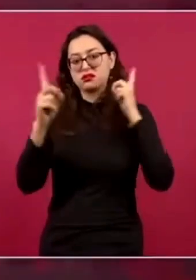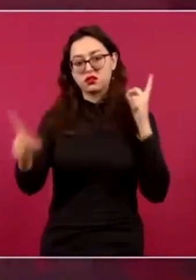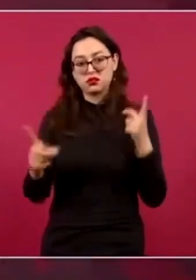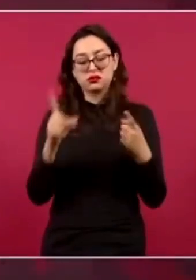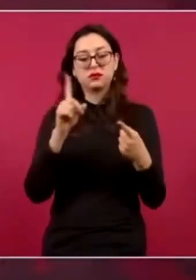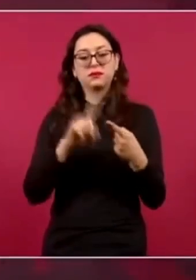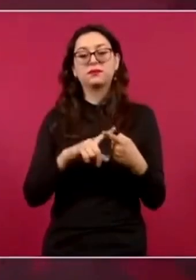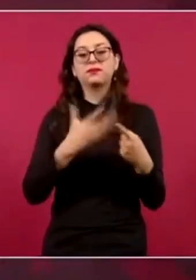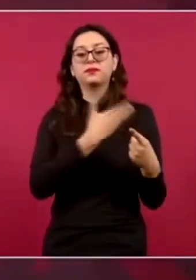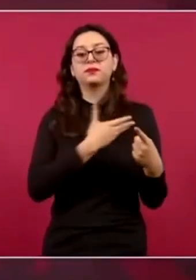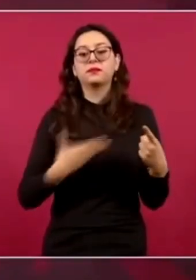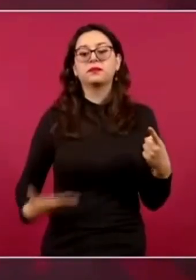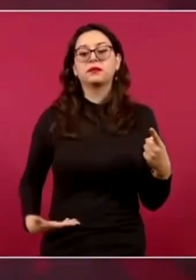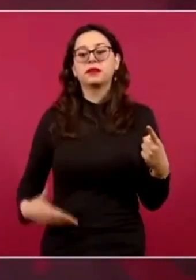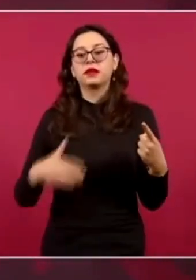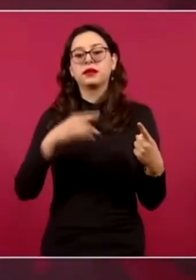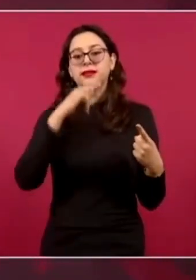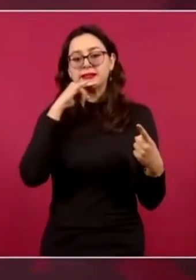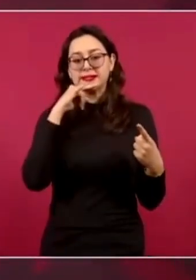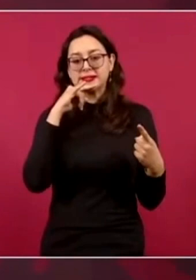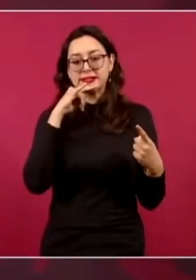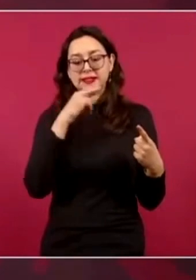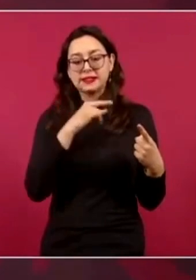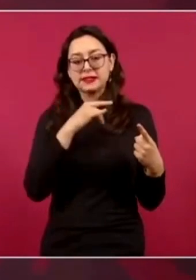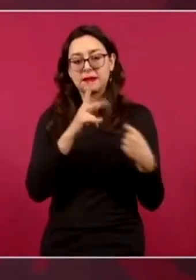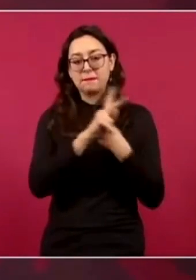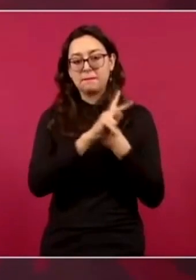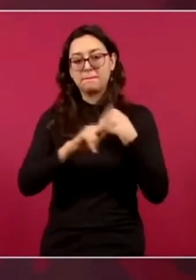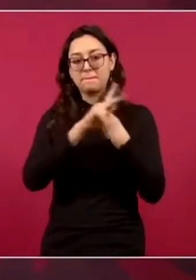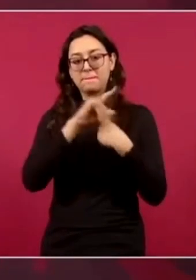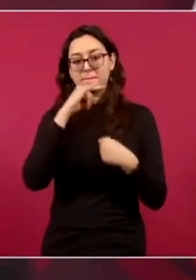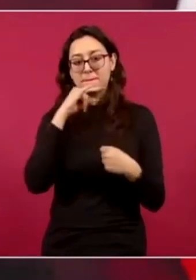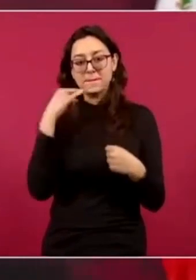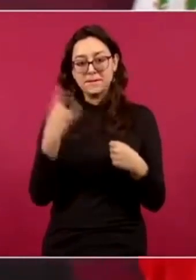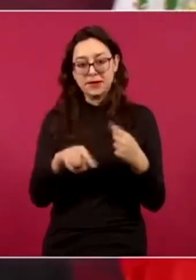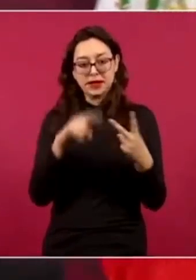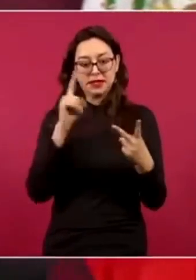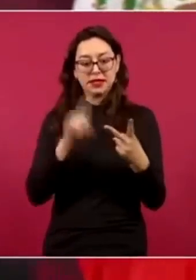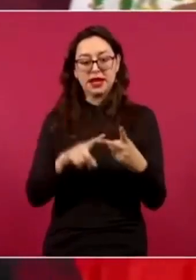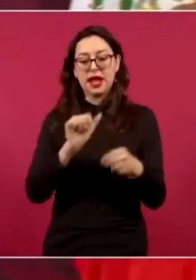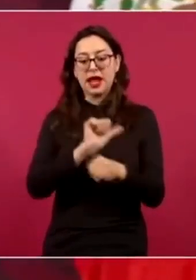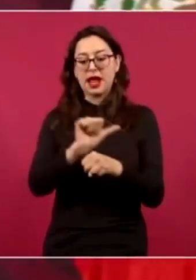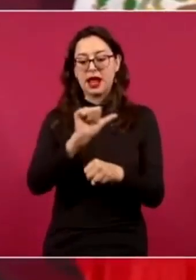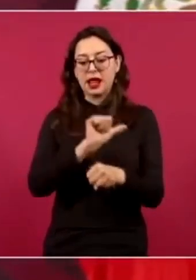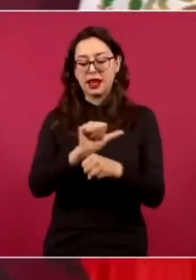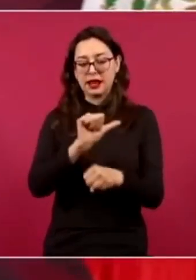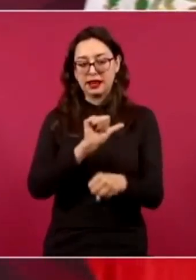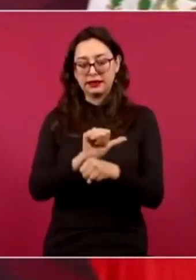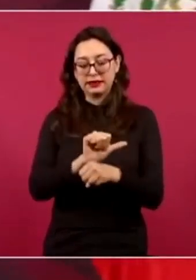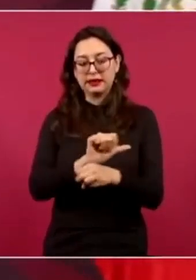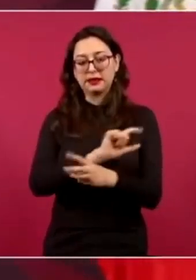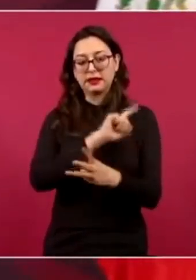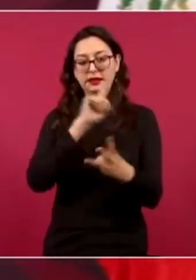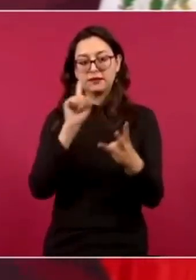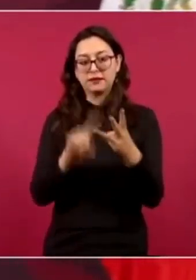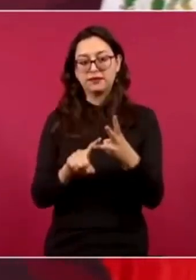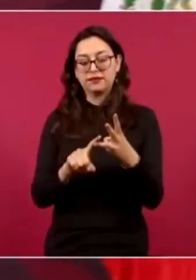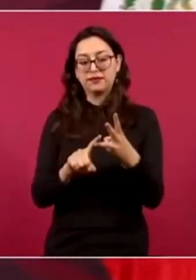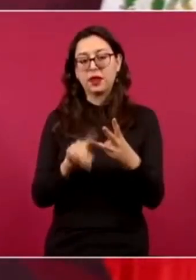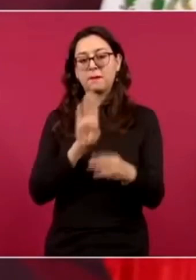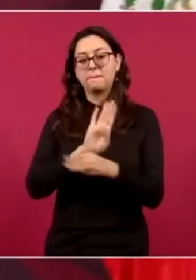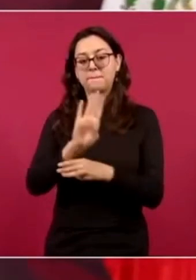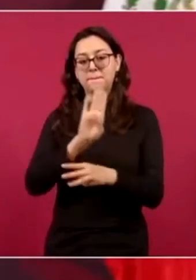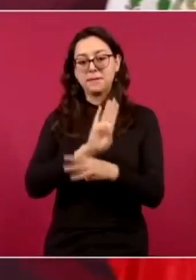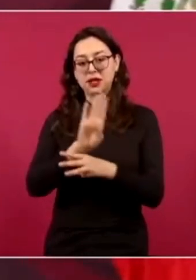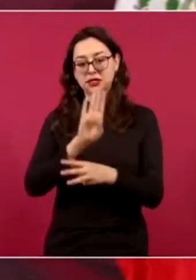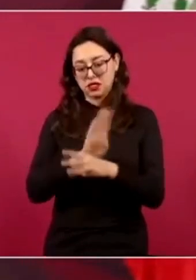Chile Bori Alberto Fernández de Argentina presidente Lula de